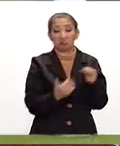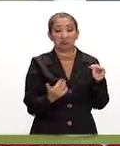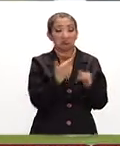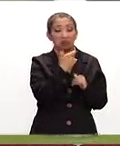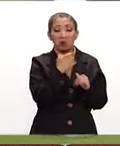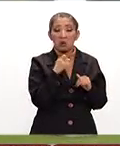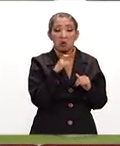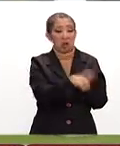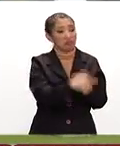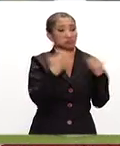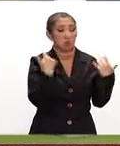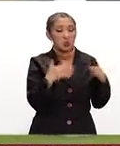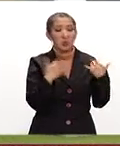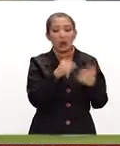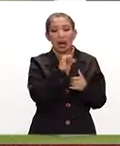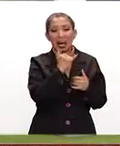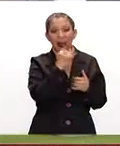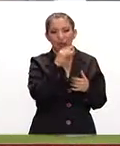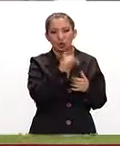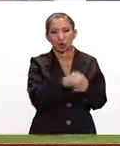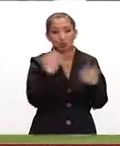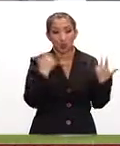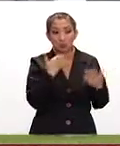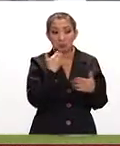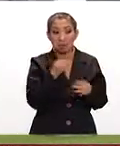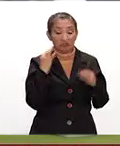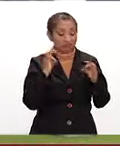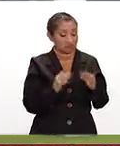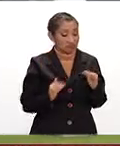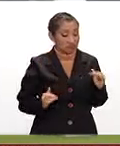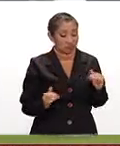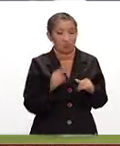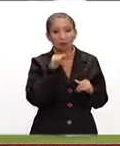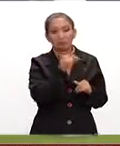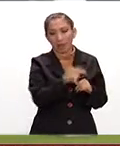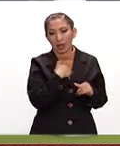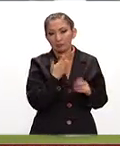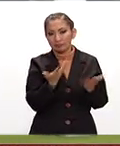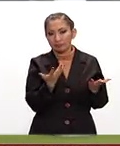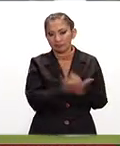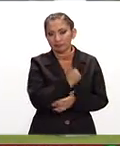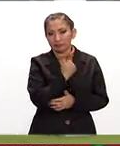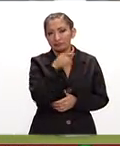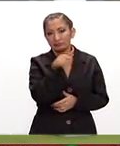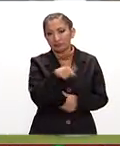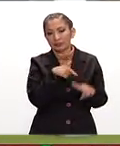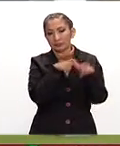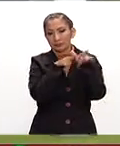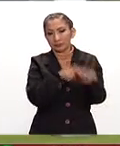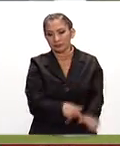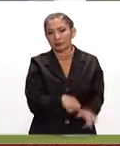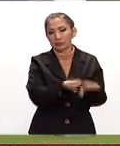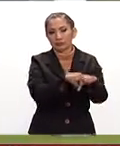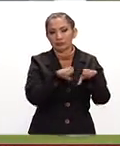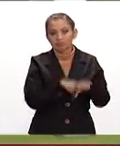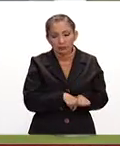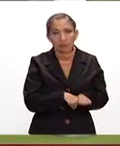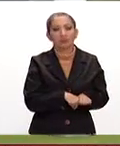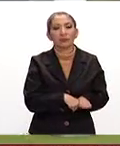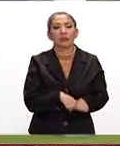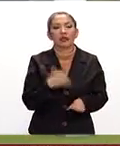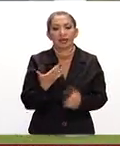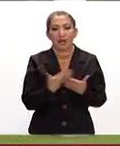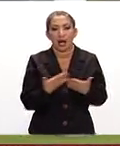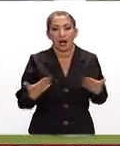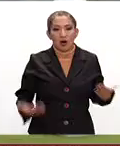gol, sin duda alguna, de Miguel Ayun, golazo para decirlo. hecho, bueno, pues fue el que mantiene con vida a su equipo. Y